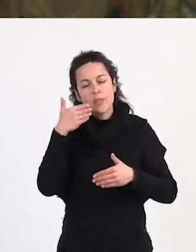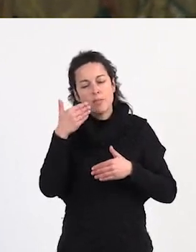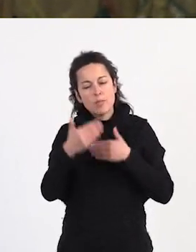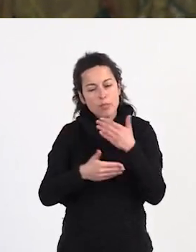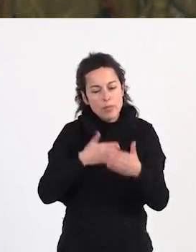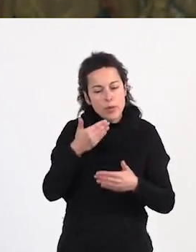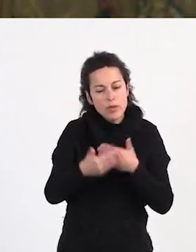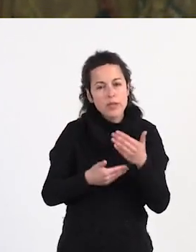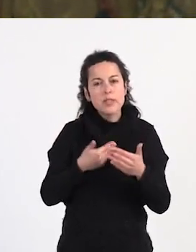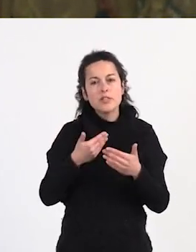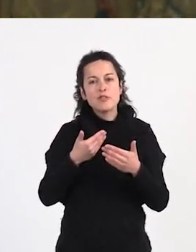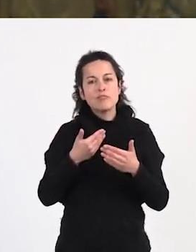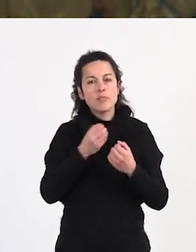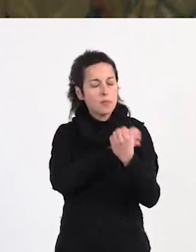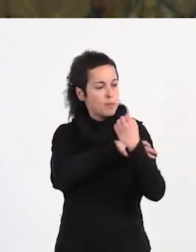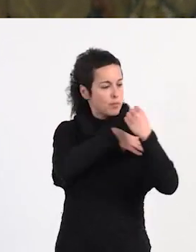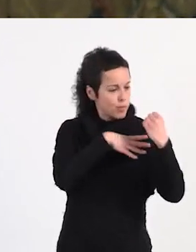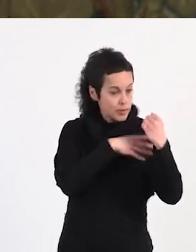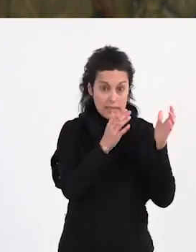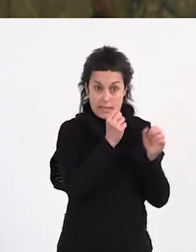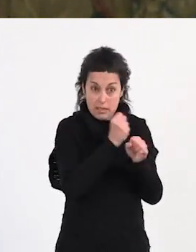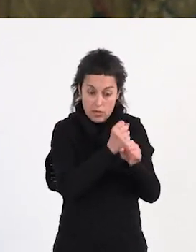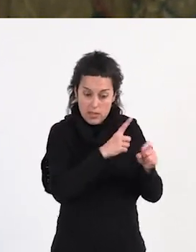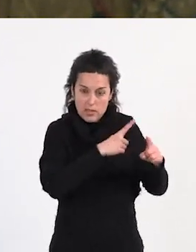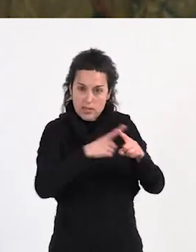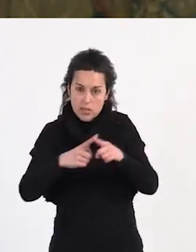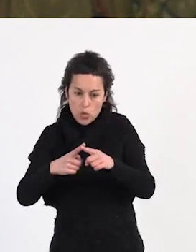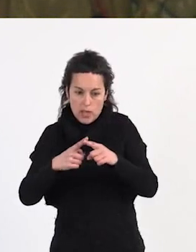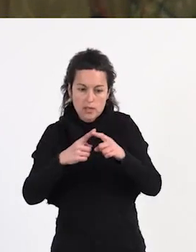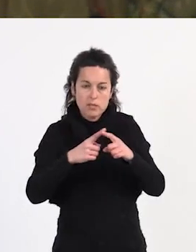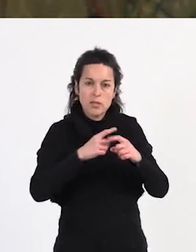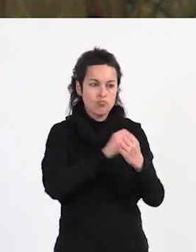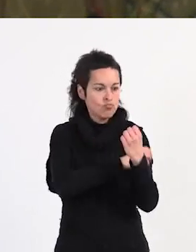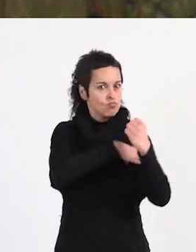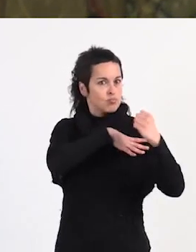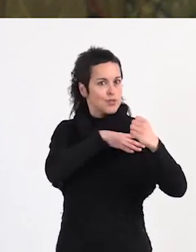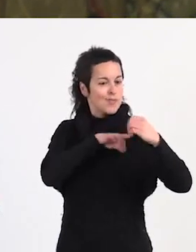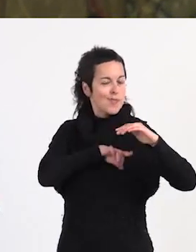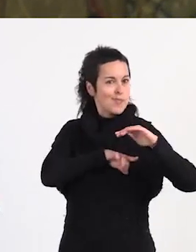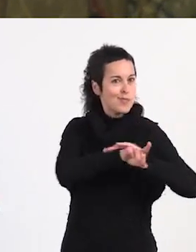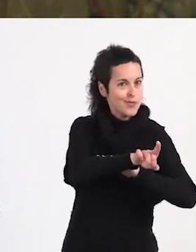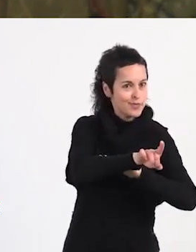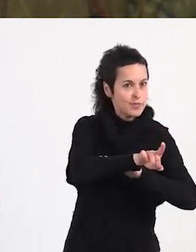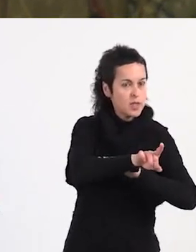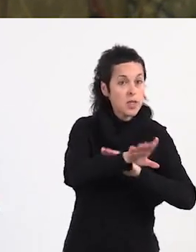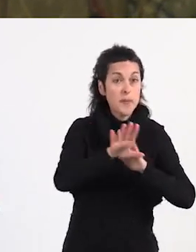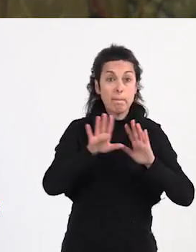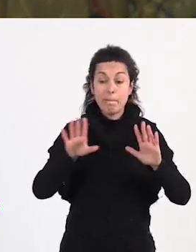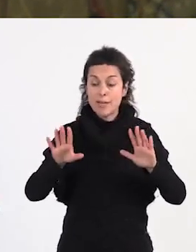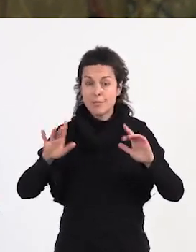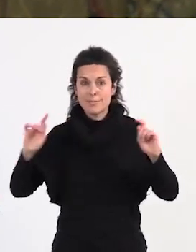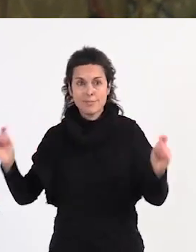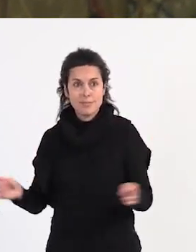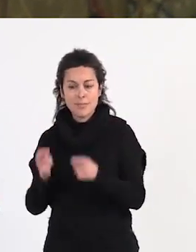evolución del empoderamiento que estamos teniendo las trabajadoras sexuales a diferentes niveles, va avanzando. Va avanzando tanto como las